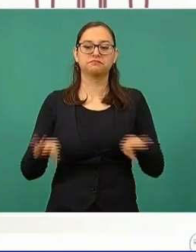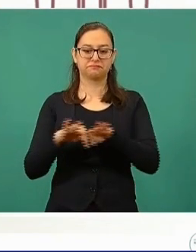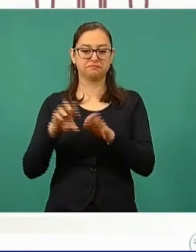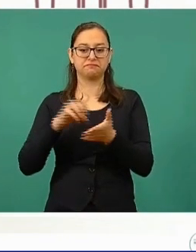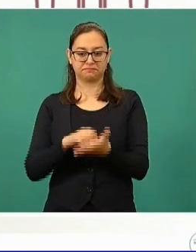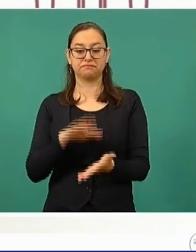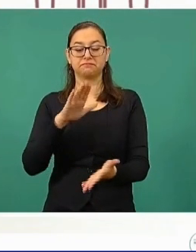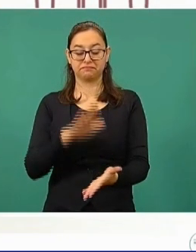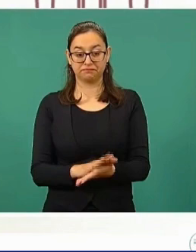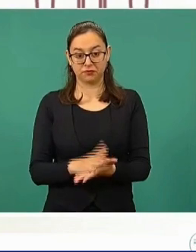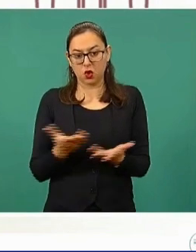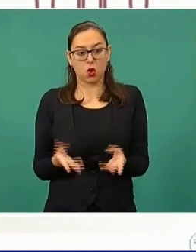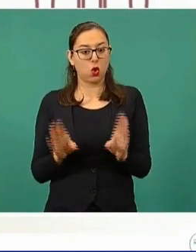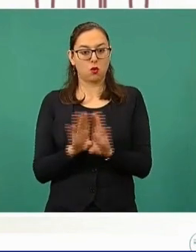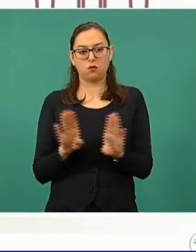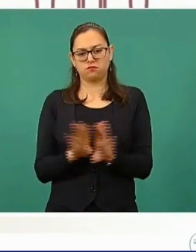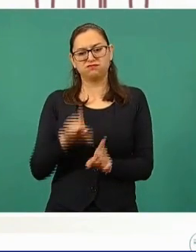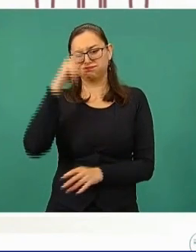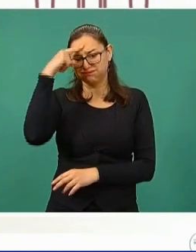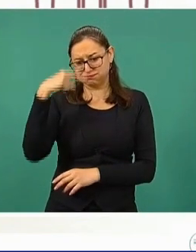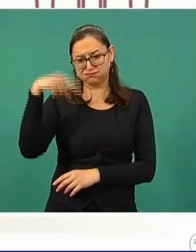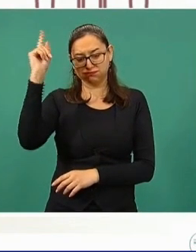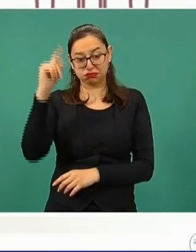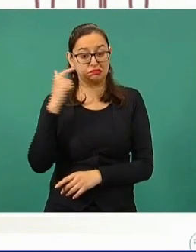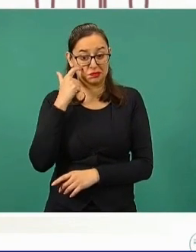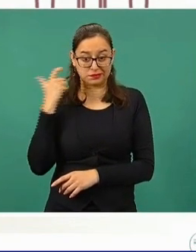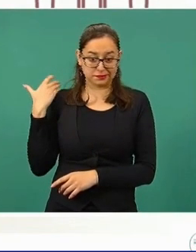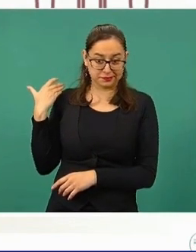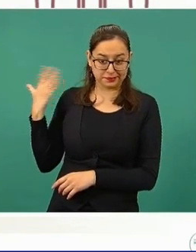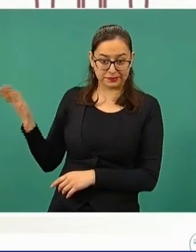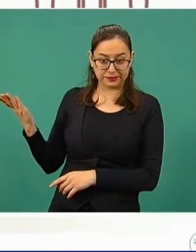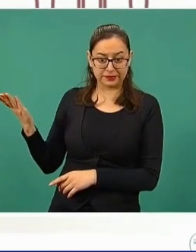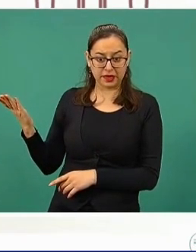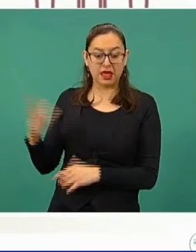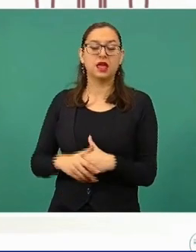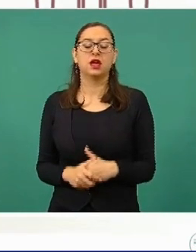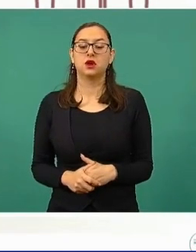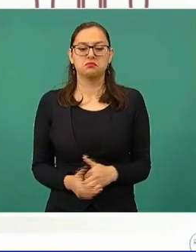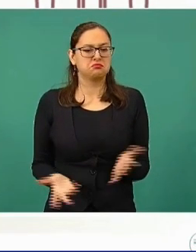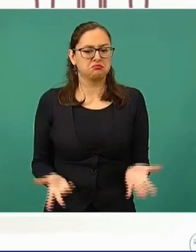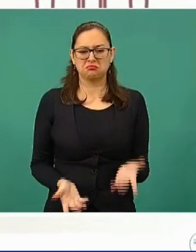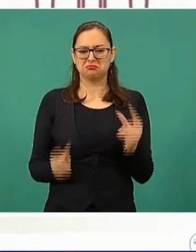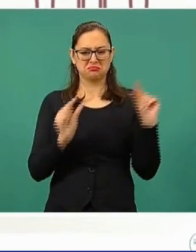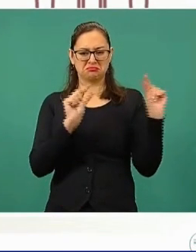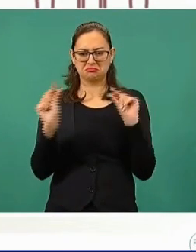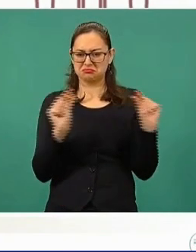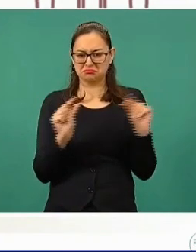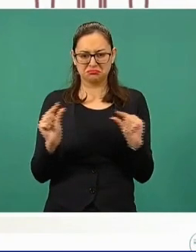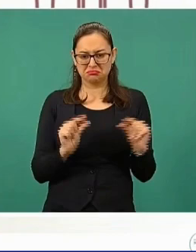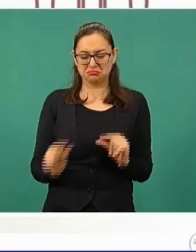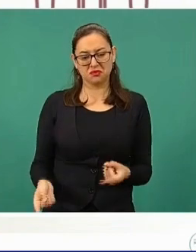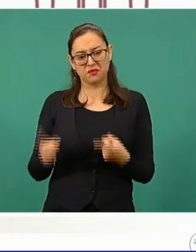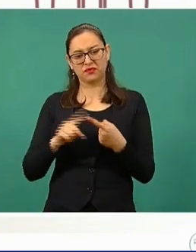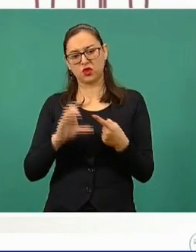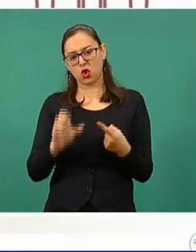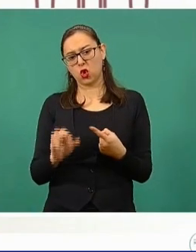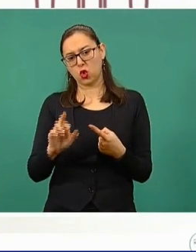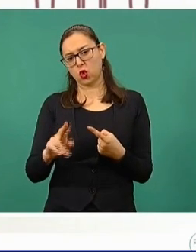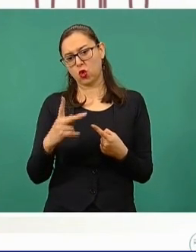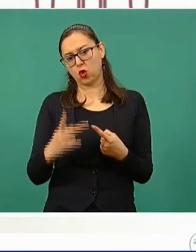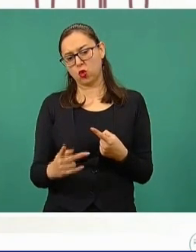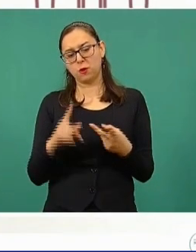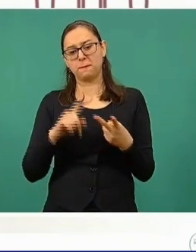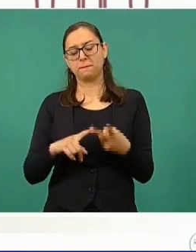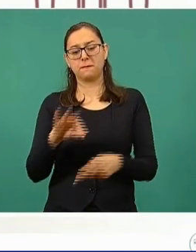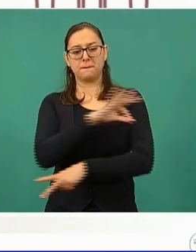es muy simple y es, como lo hemos comentado, en el portal MiVacuna sólo se requieren algunos datos básicos, la CURP, la fecha de la